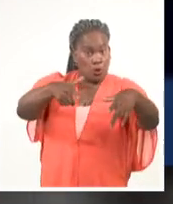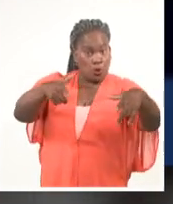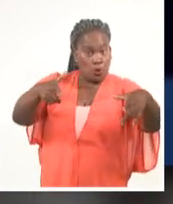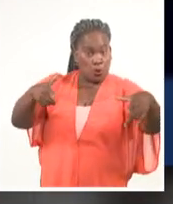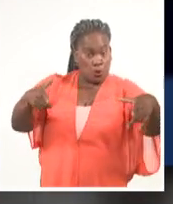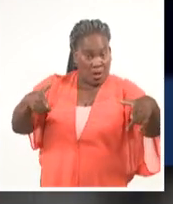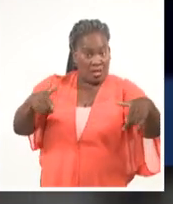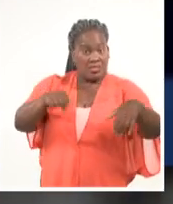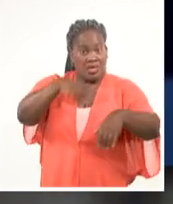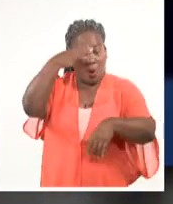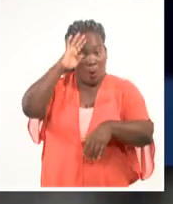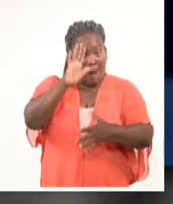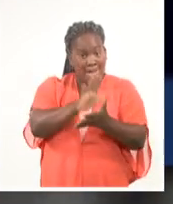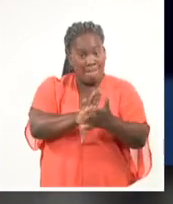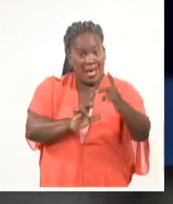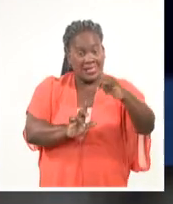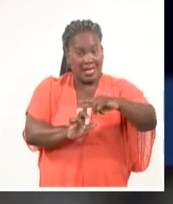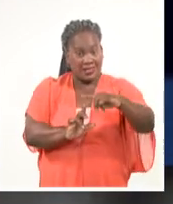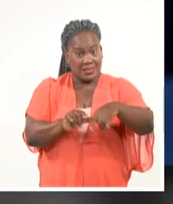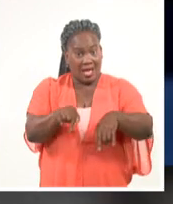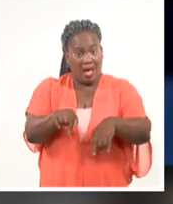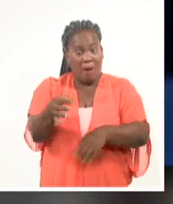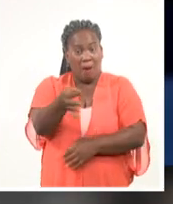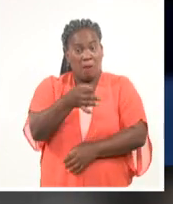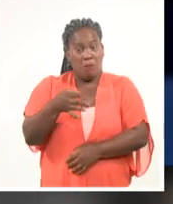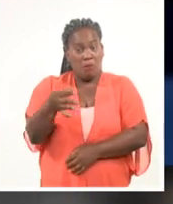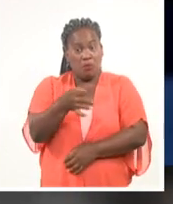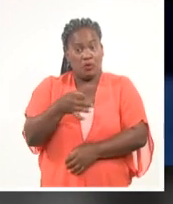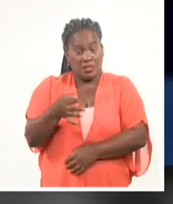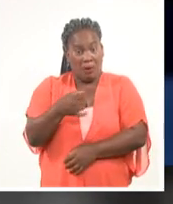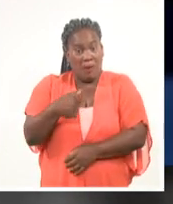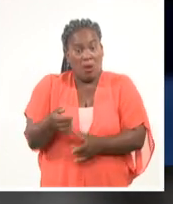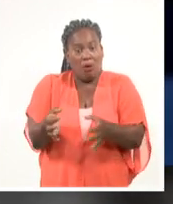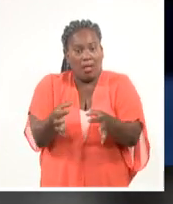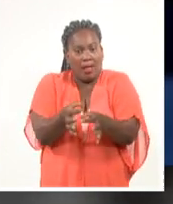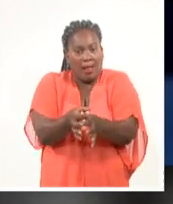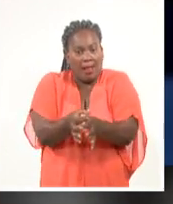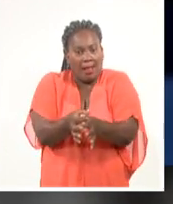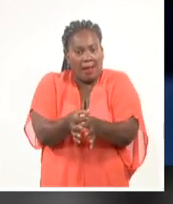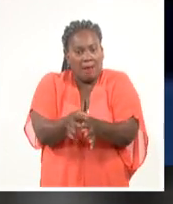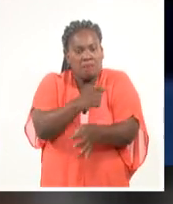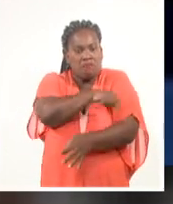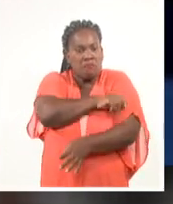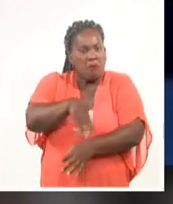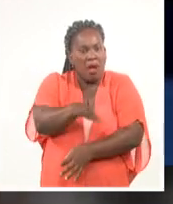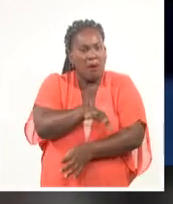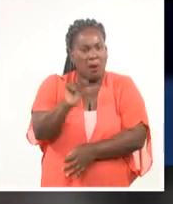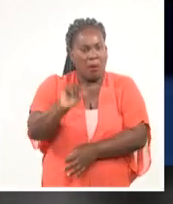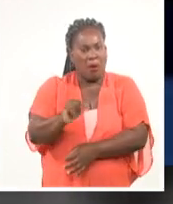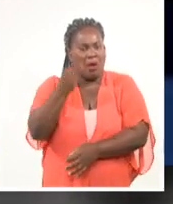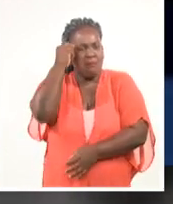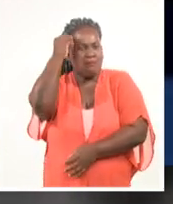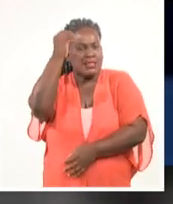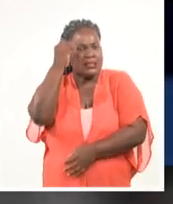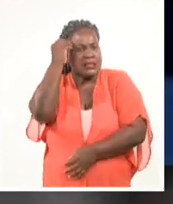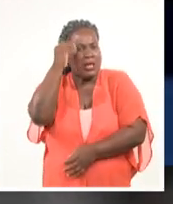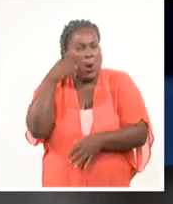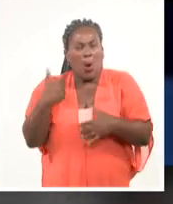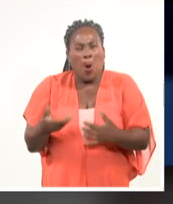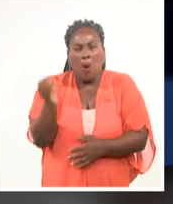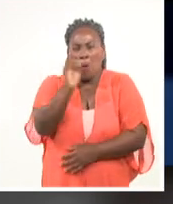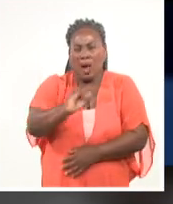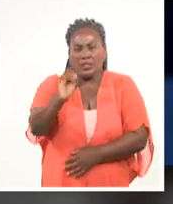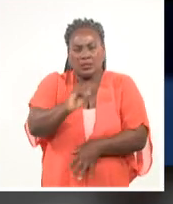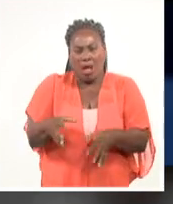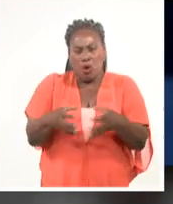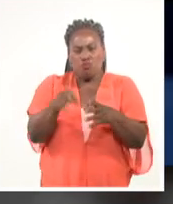país, pero que al mismo tiempo es el que menos densidad poblacional tiene, y poblaciones, y podíamos organizar. Y nos